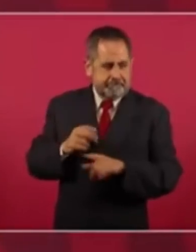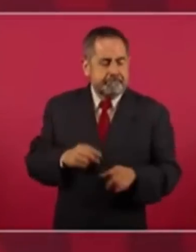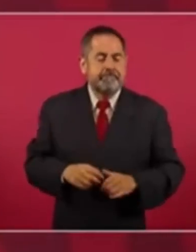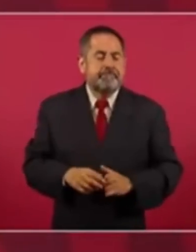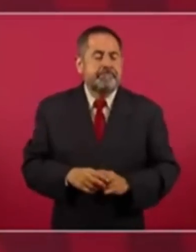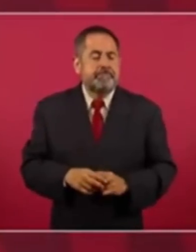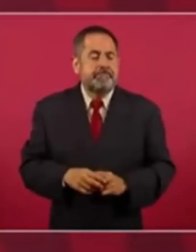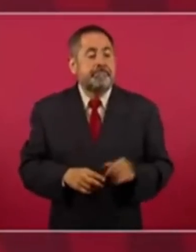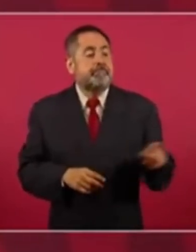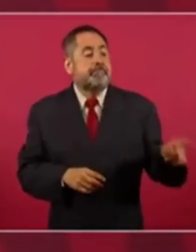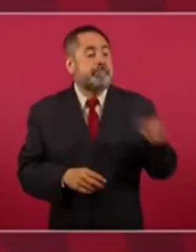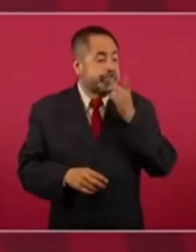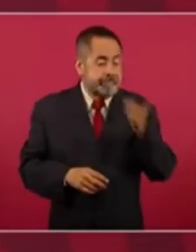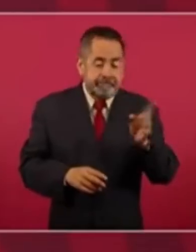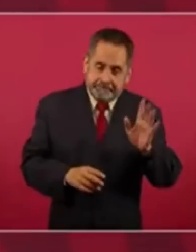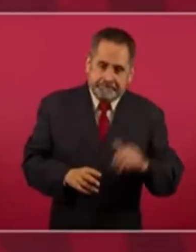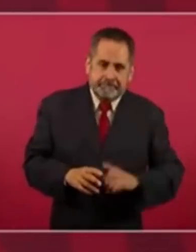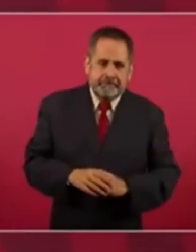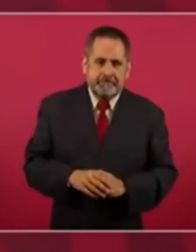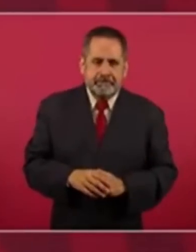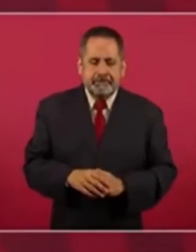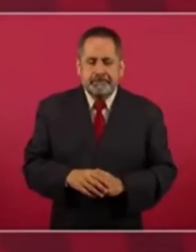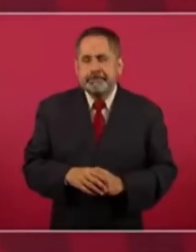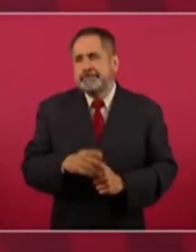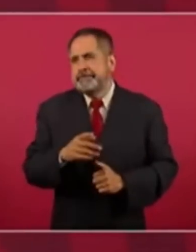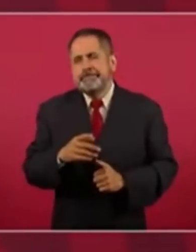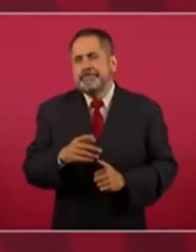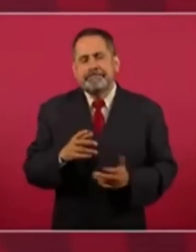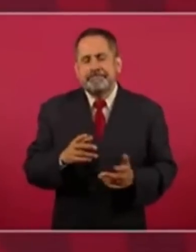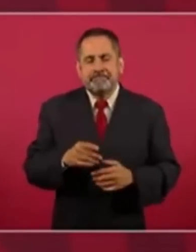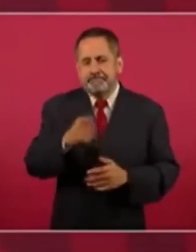¿Y cómo volvemos a lo mismo?